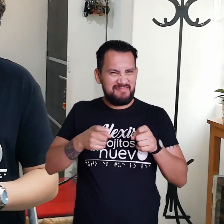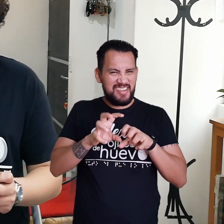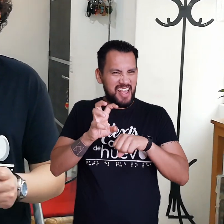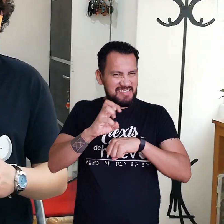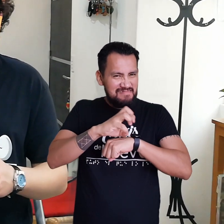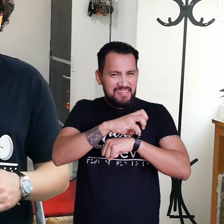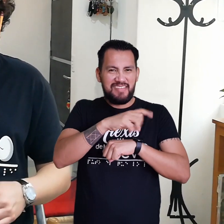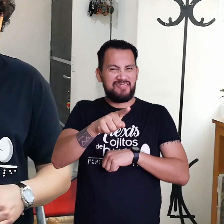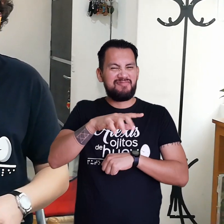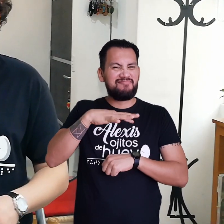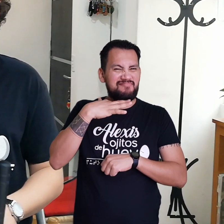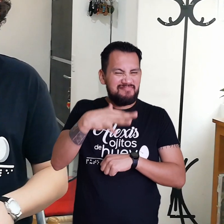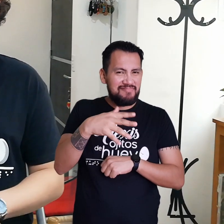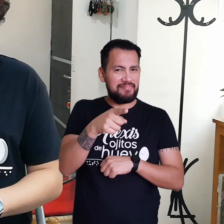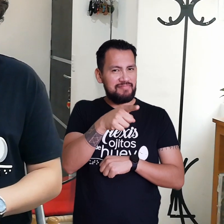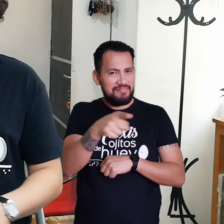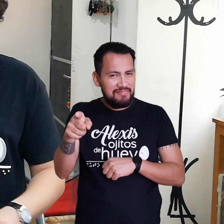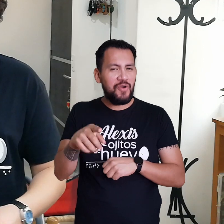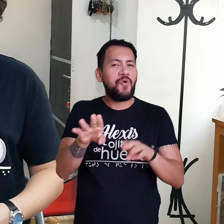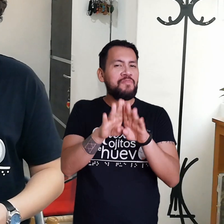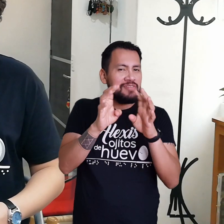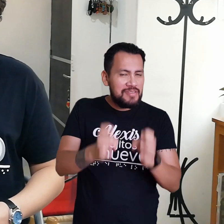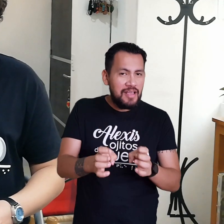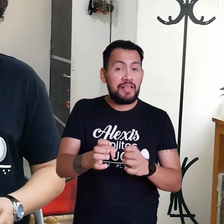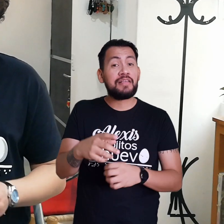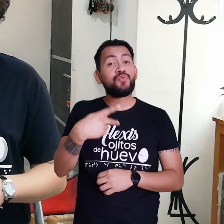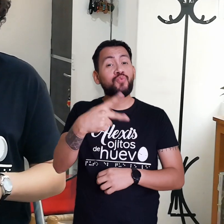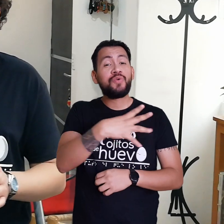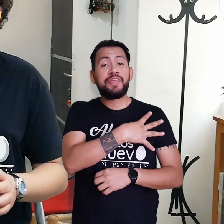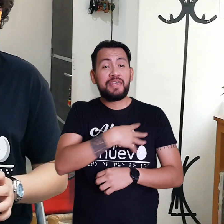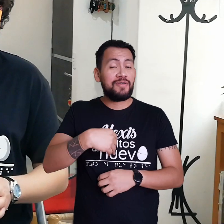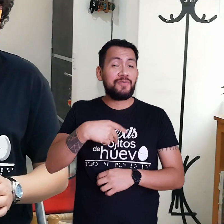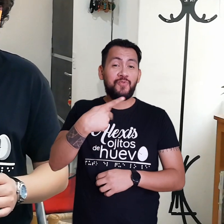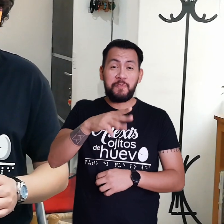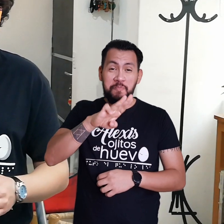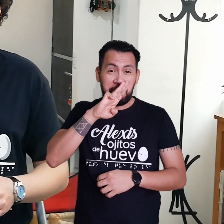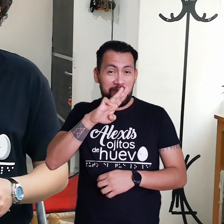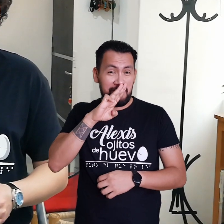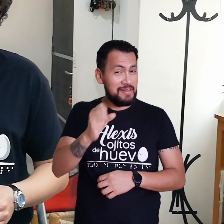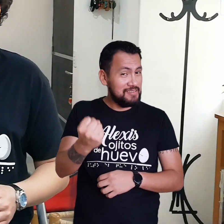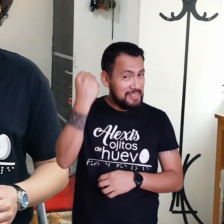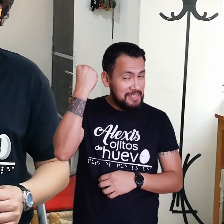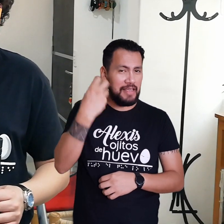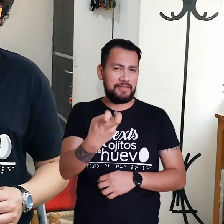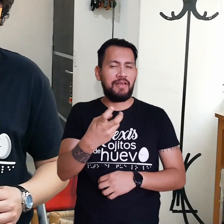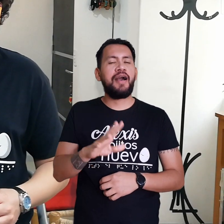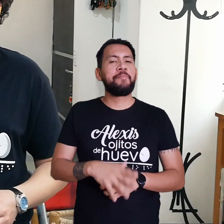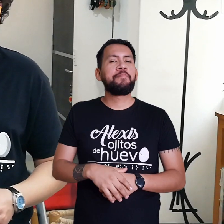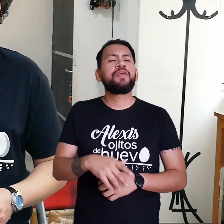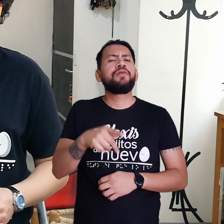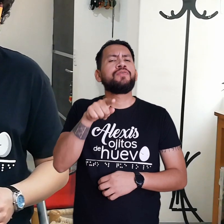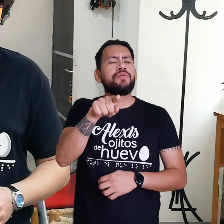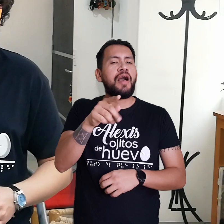general Bienvenidos a un segmento más de este canal Grabando a ciegas Recuerden, es muy importante Las